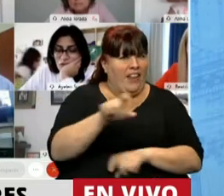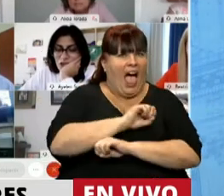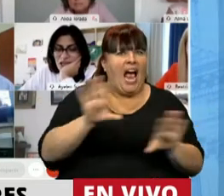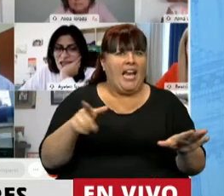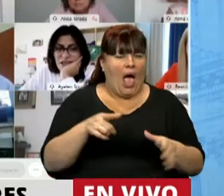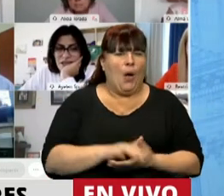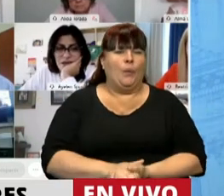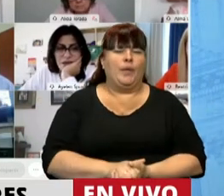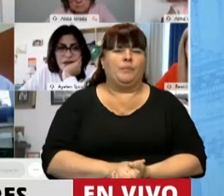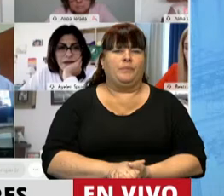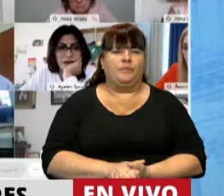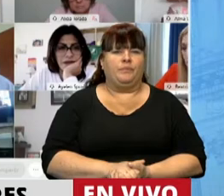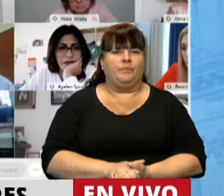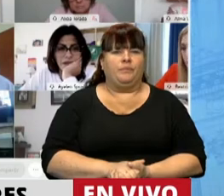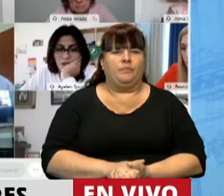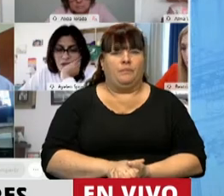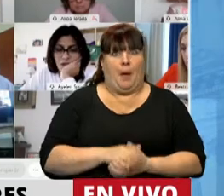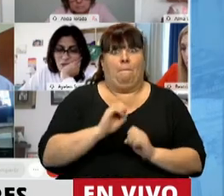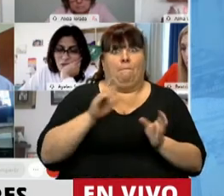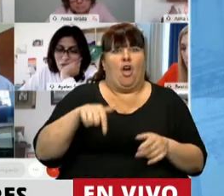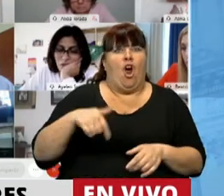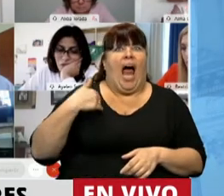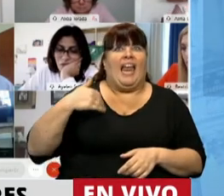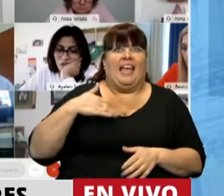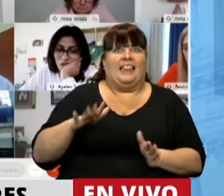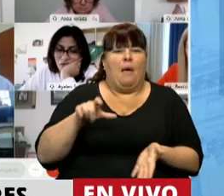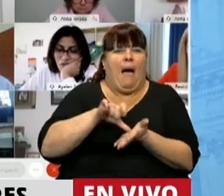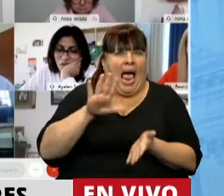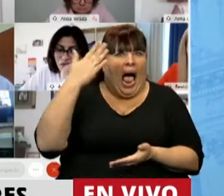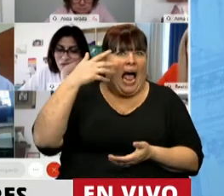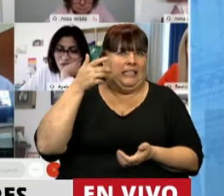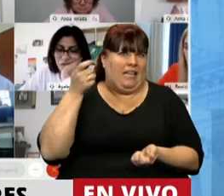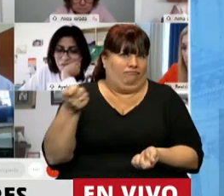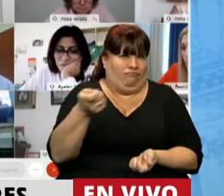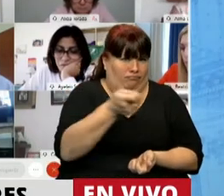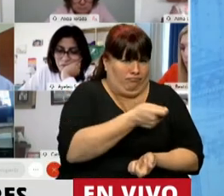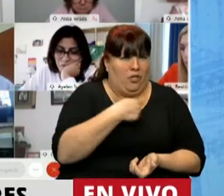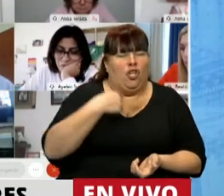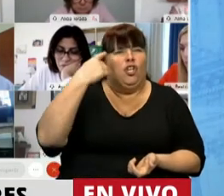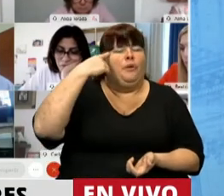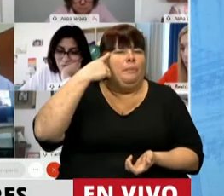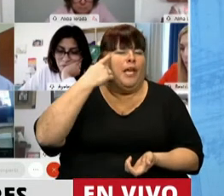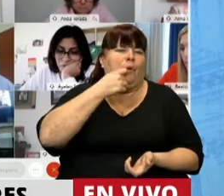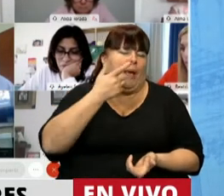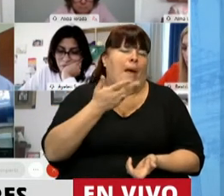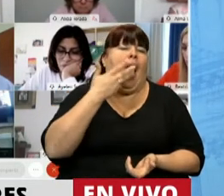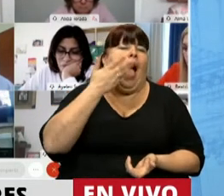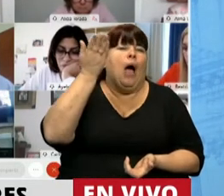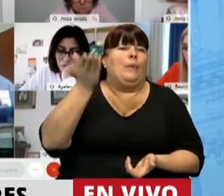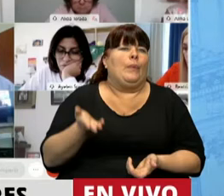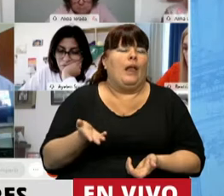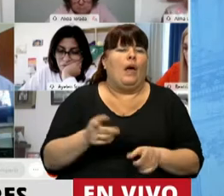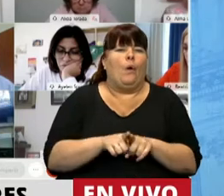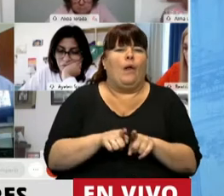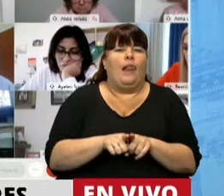grave, sobre todo en un país como Argentina, donde hubo un genocidio. Uno podría pensar, son palabras que